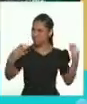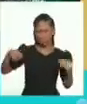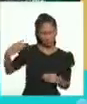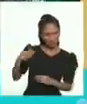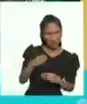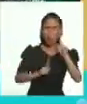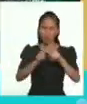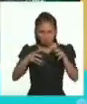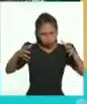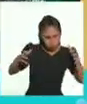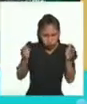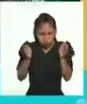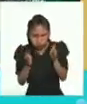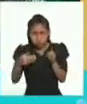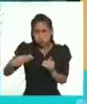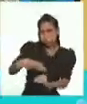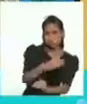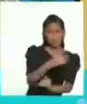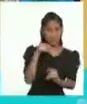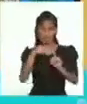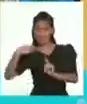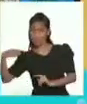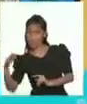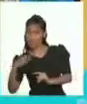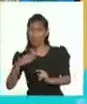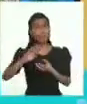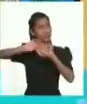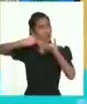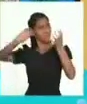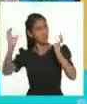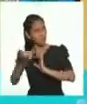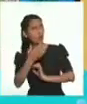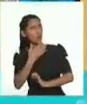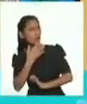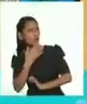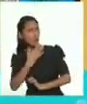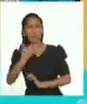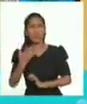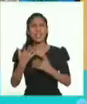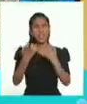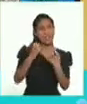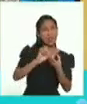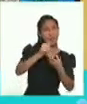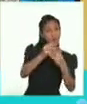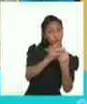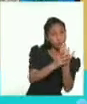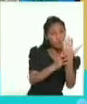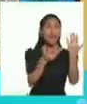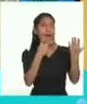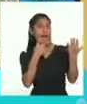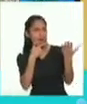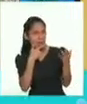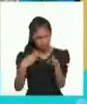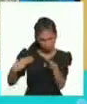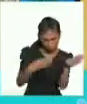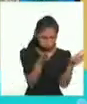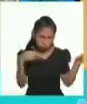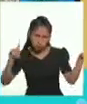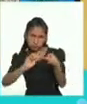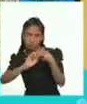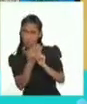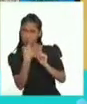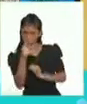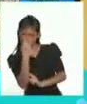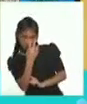y formas! Este pez trompeta cambió de color para tratar de mezclarse con un plantel de espigas amarillas. Pero,